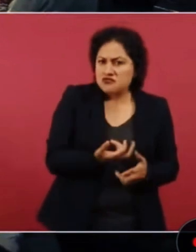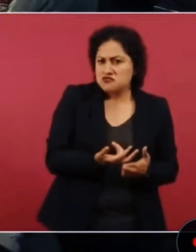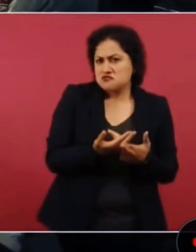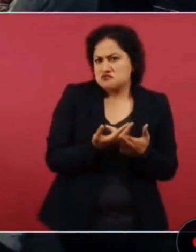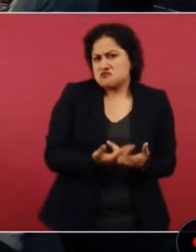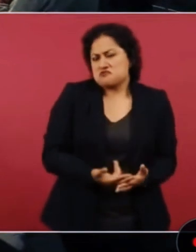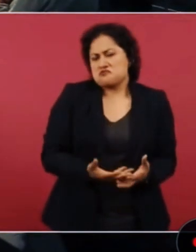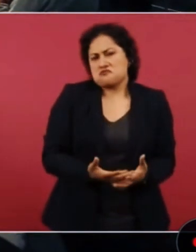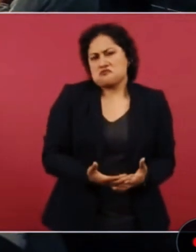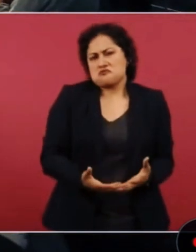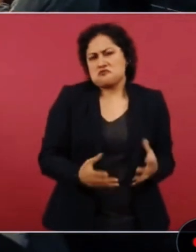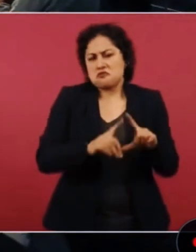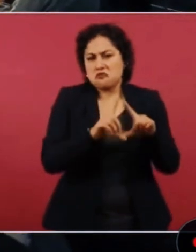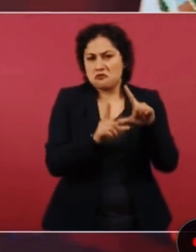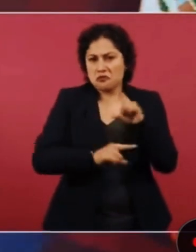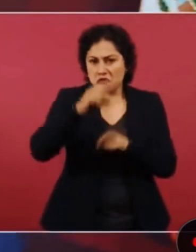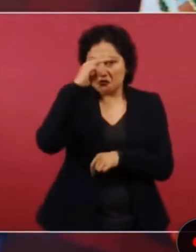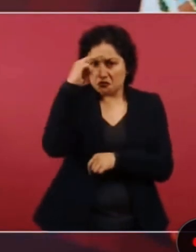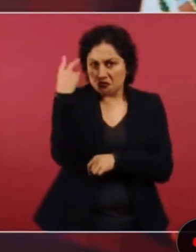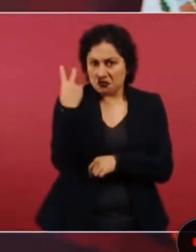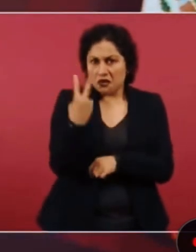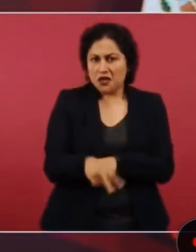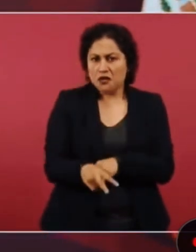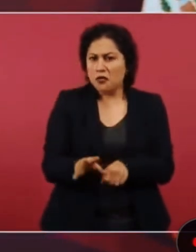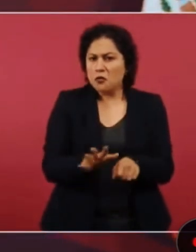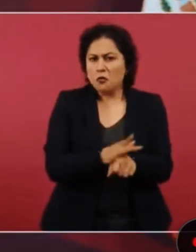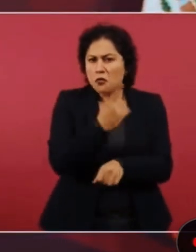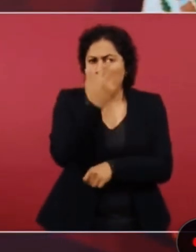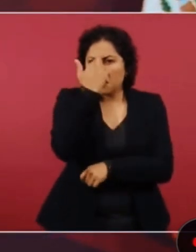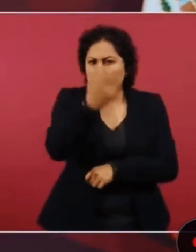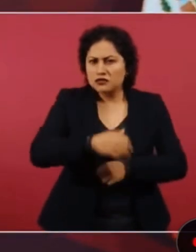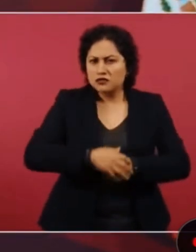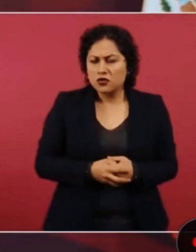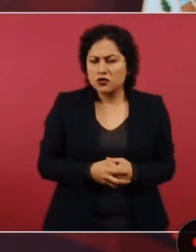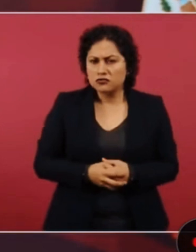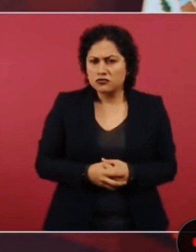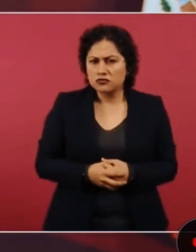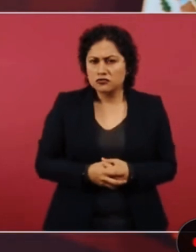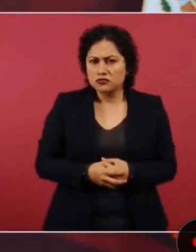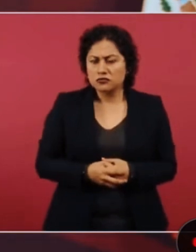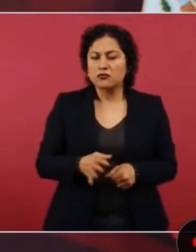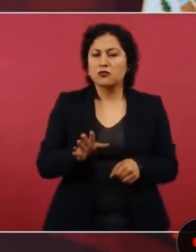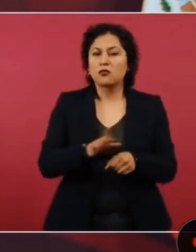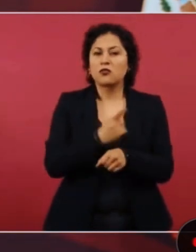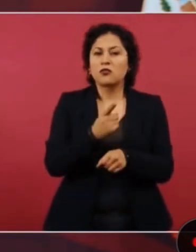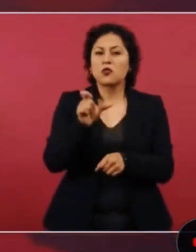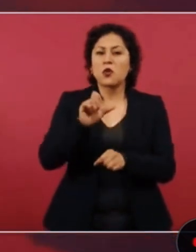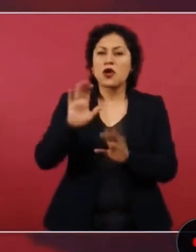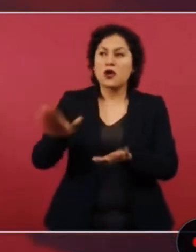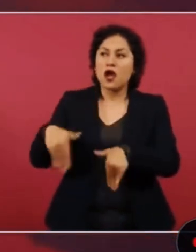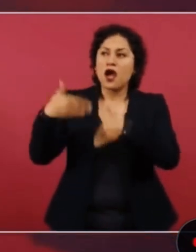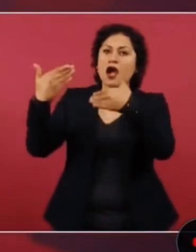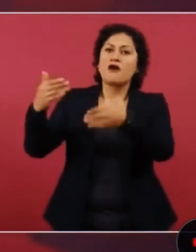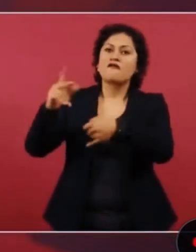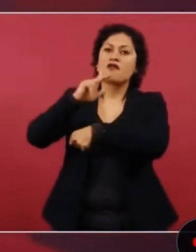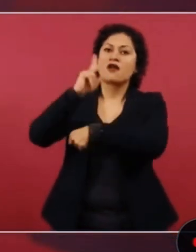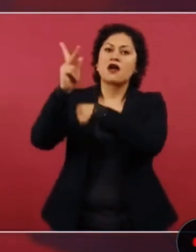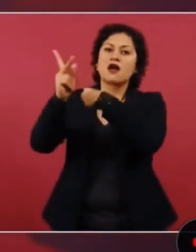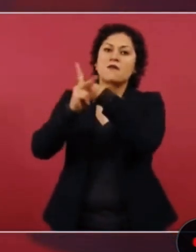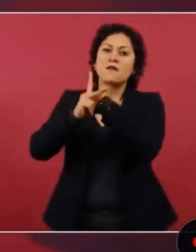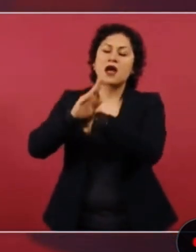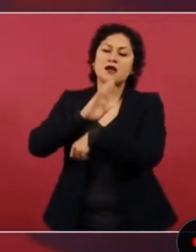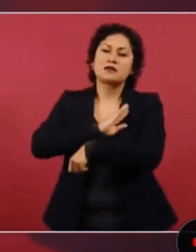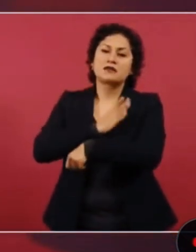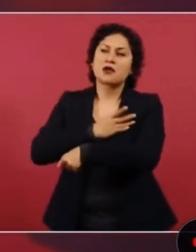Porque desde que nos invadieron, negaron que éramos